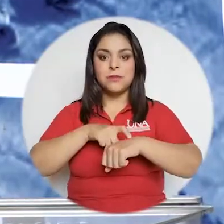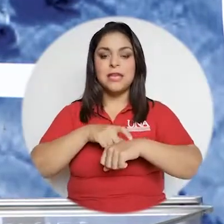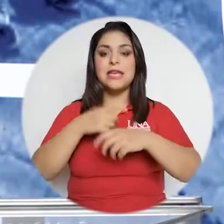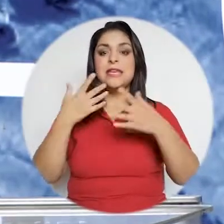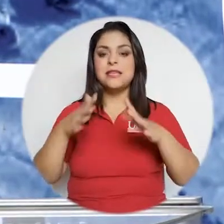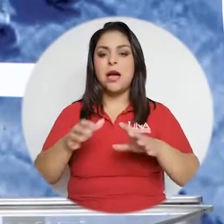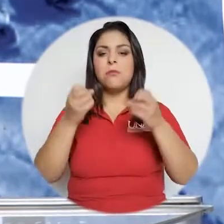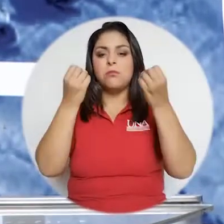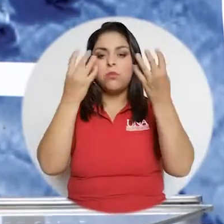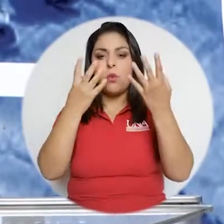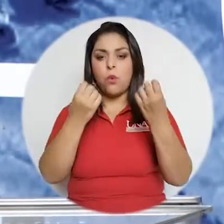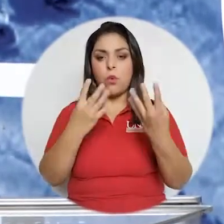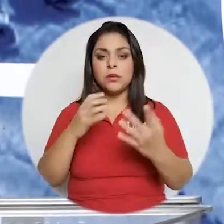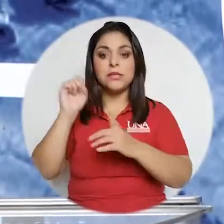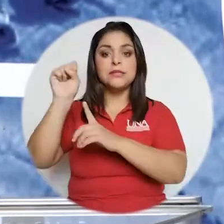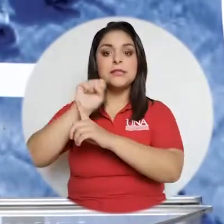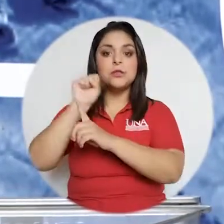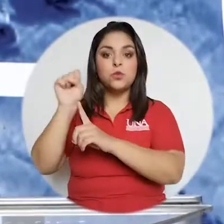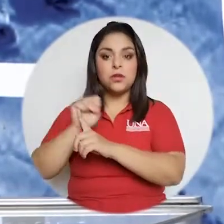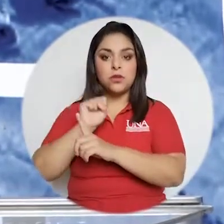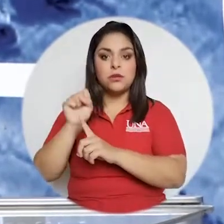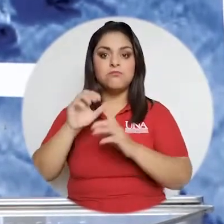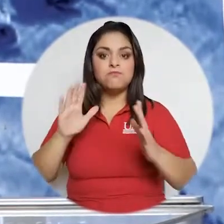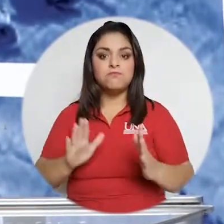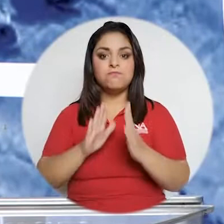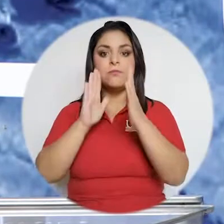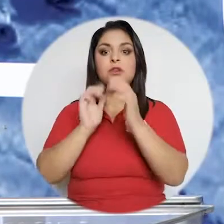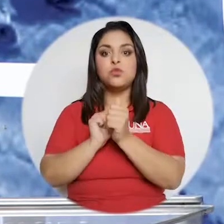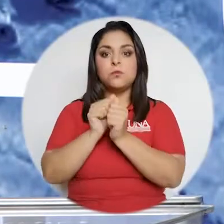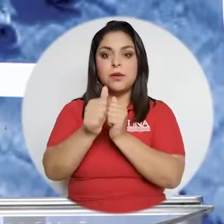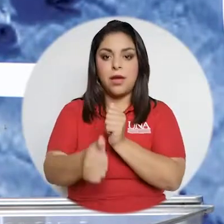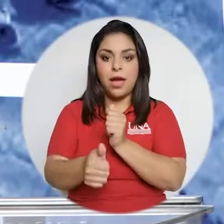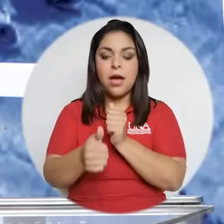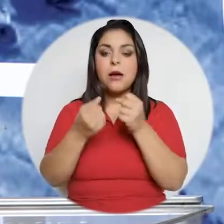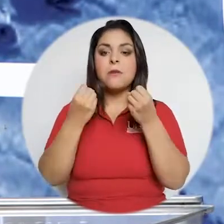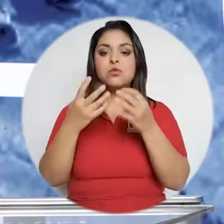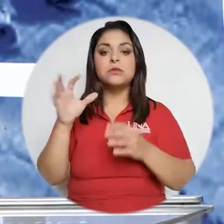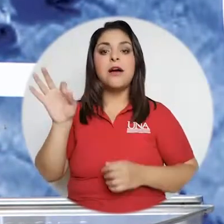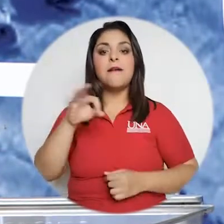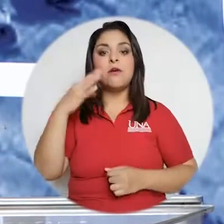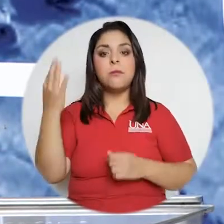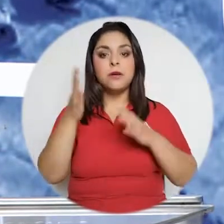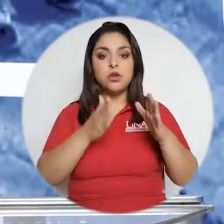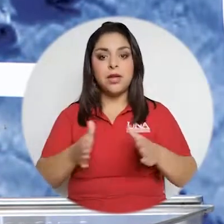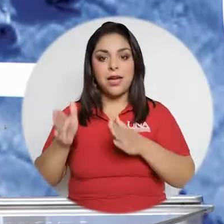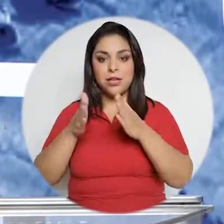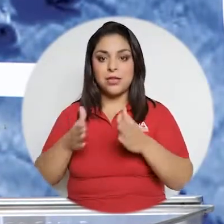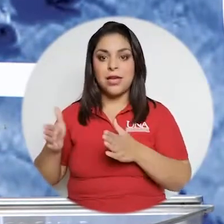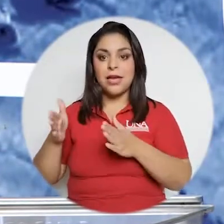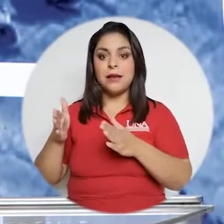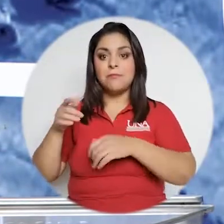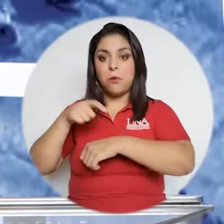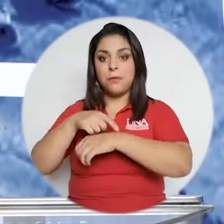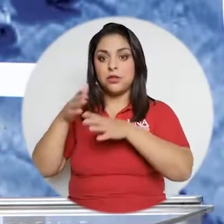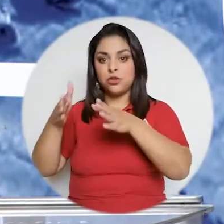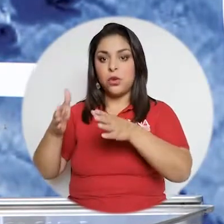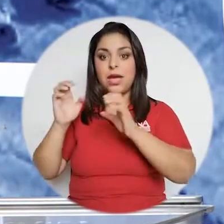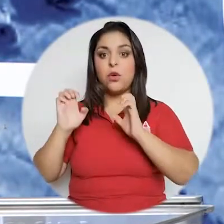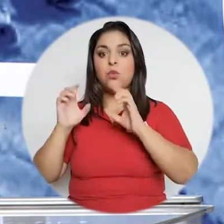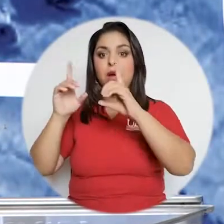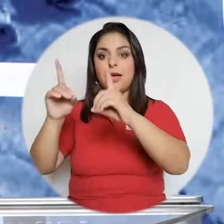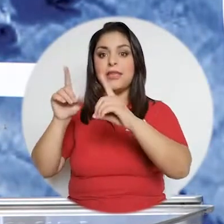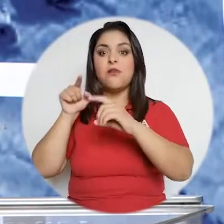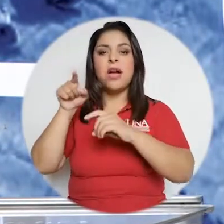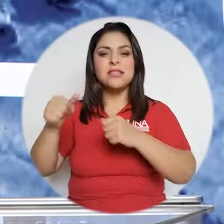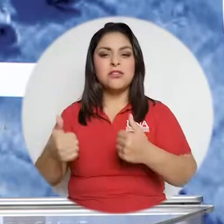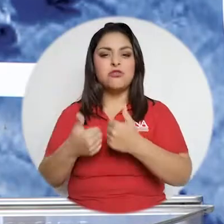múltiples situaciones que enfrentar y que superar, muchas formas de organización y en el plano educativo el reto fue